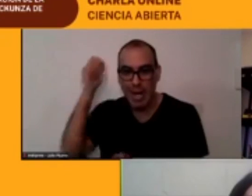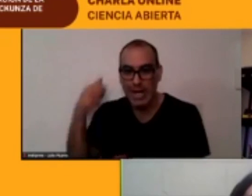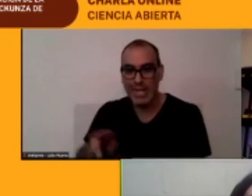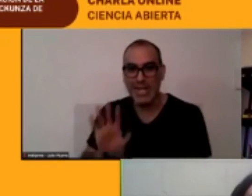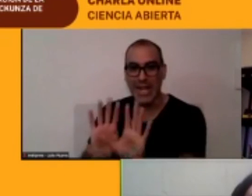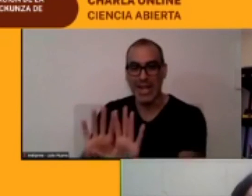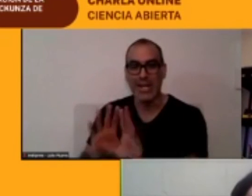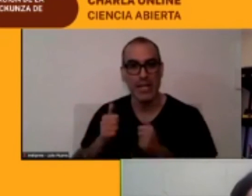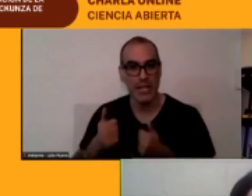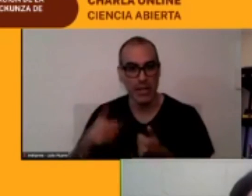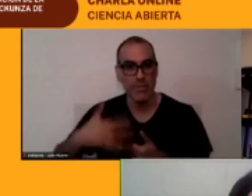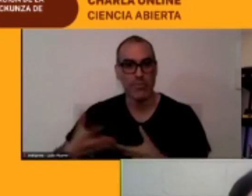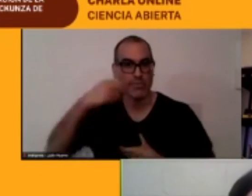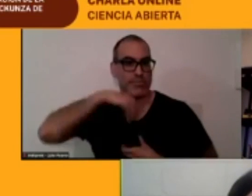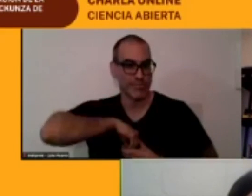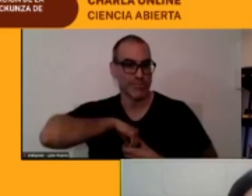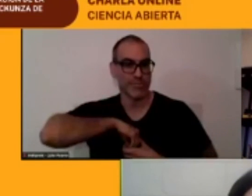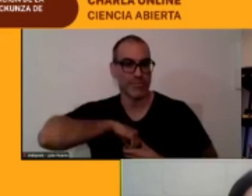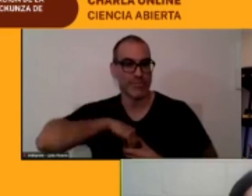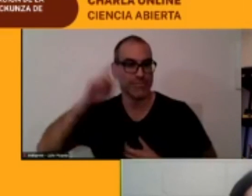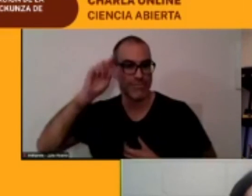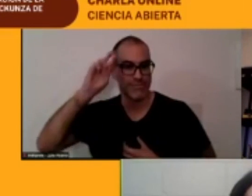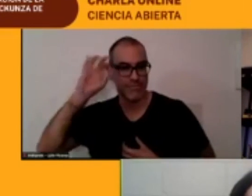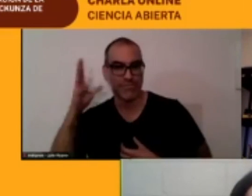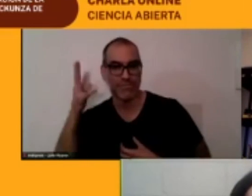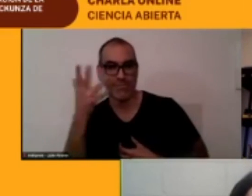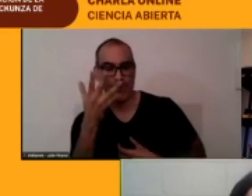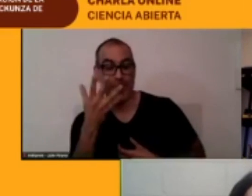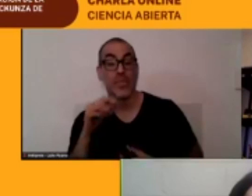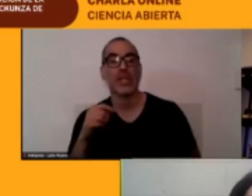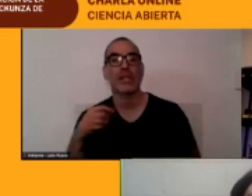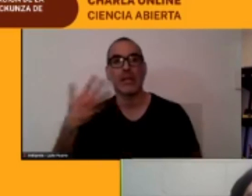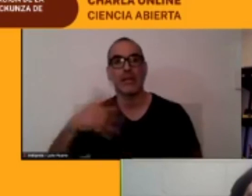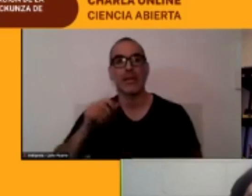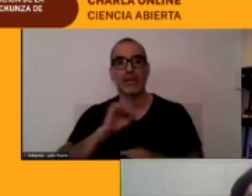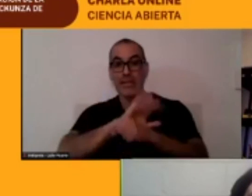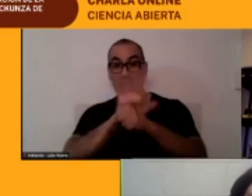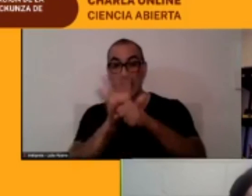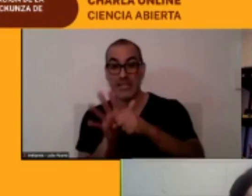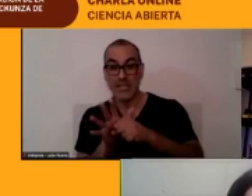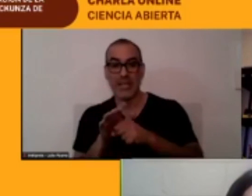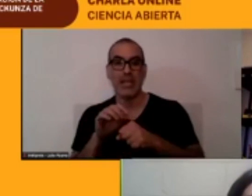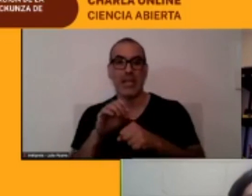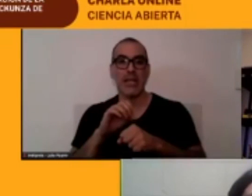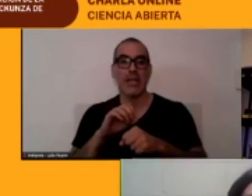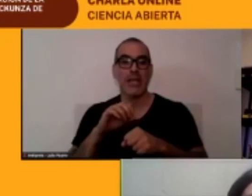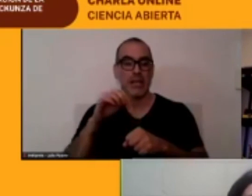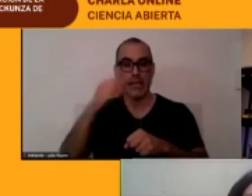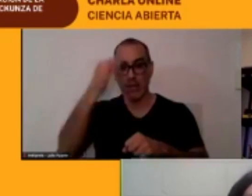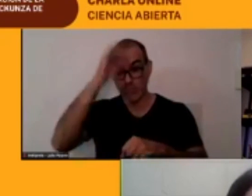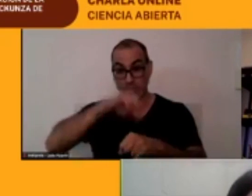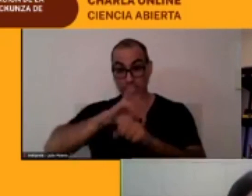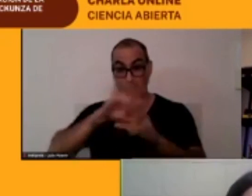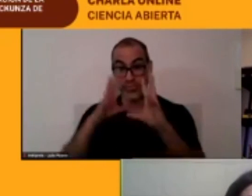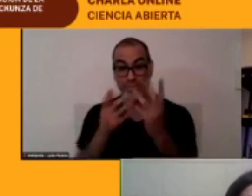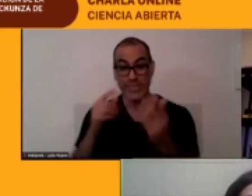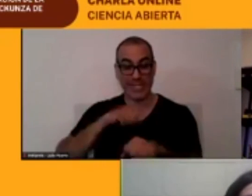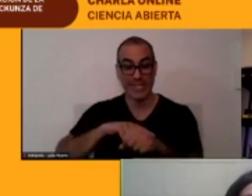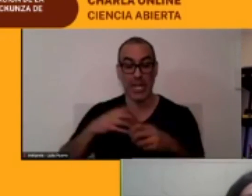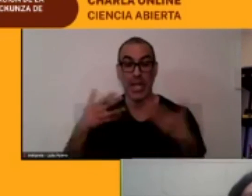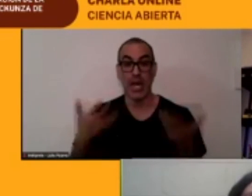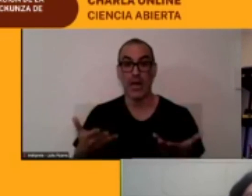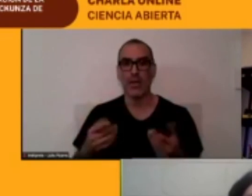reflexionar sobre todo en estos tiempos de pandemia reflexionar de lo que somos de donde venimos y hacia donde vamos